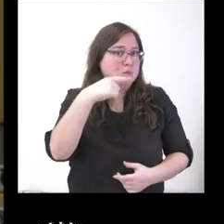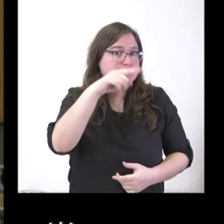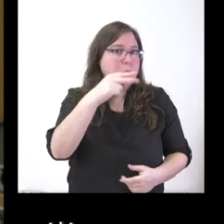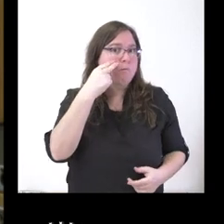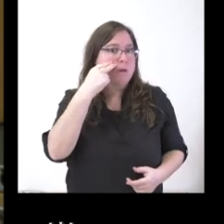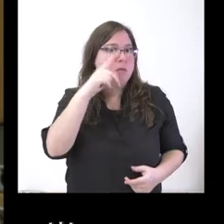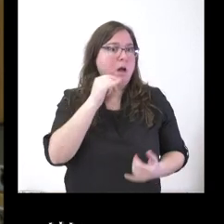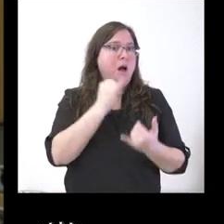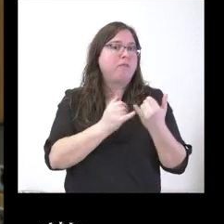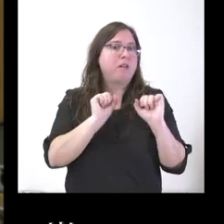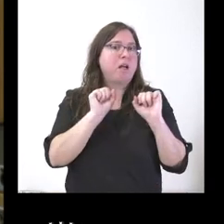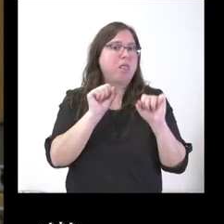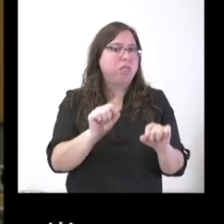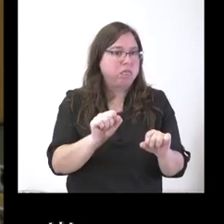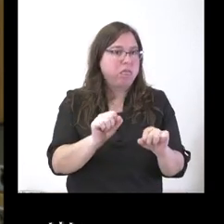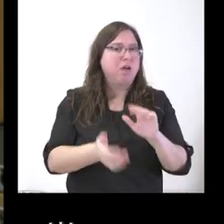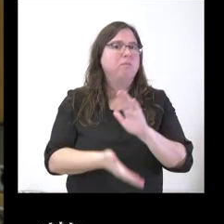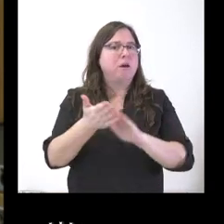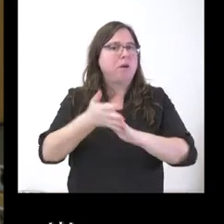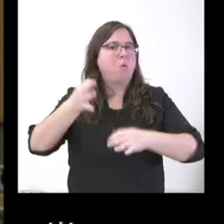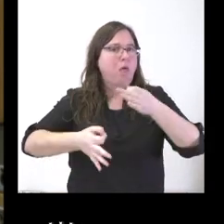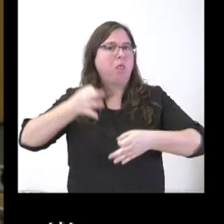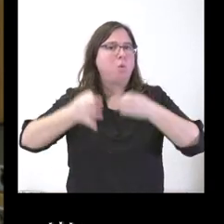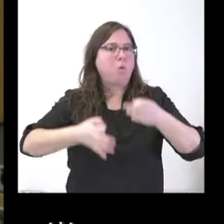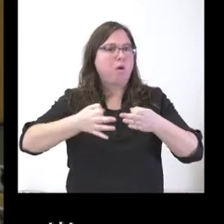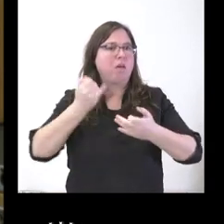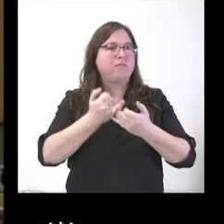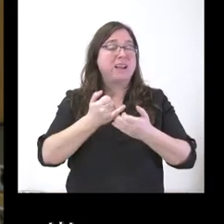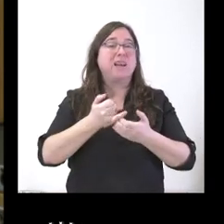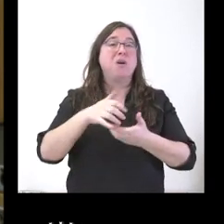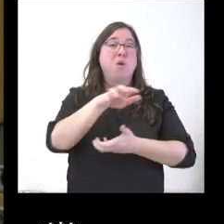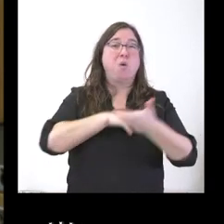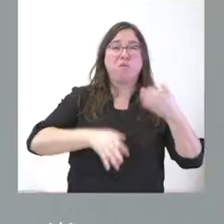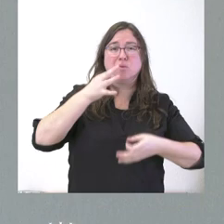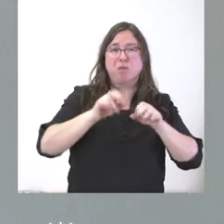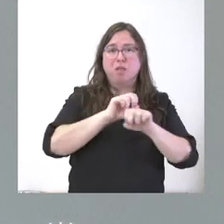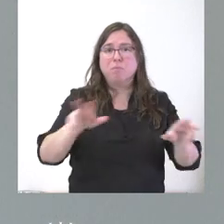judicialice o que se enquisten los conflictos judiciales.